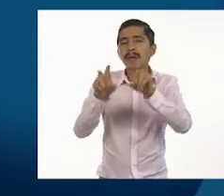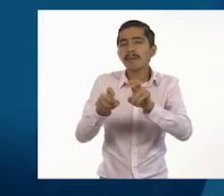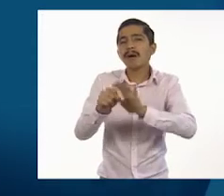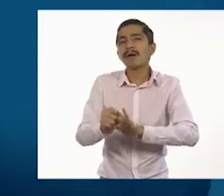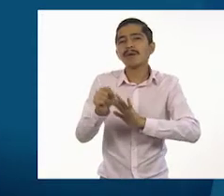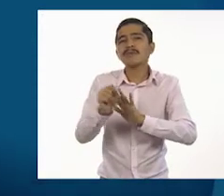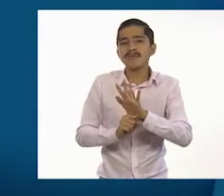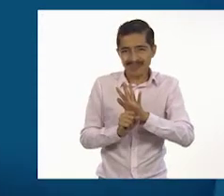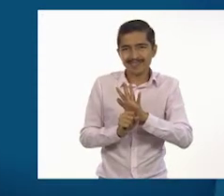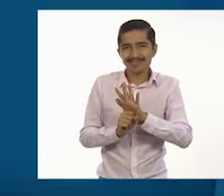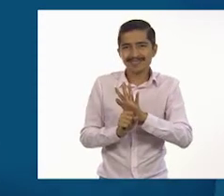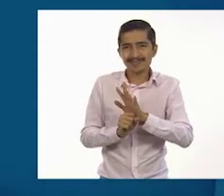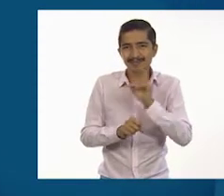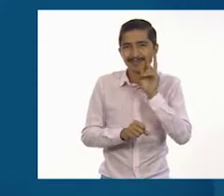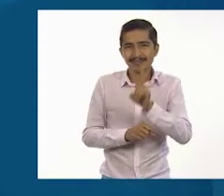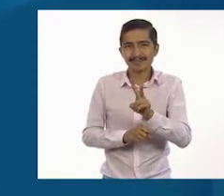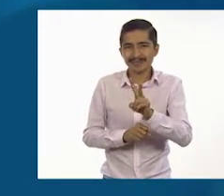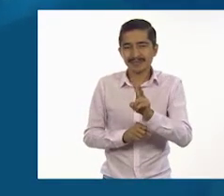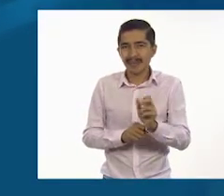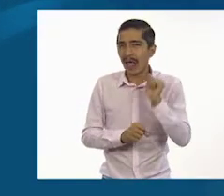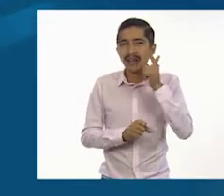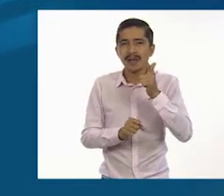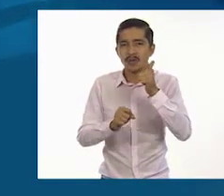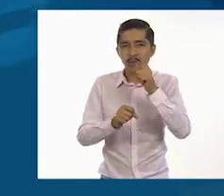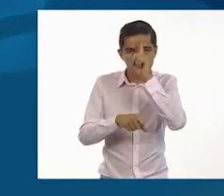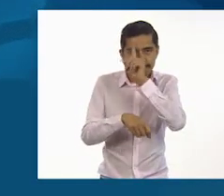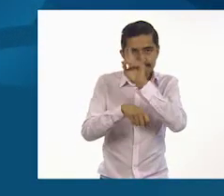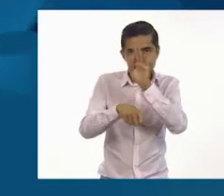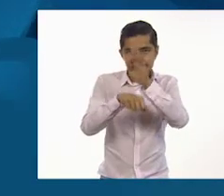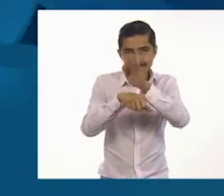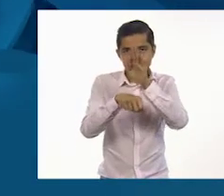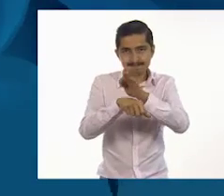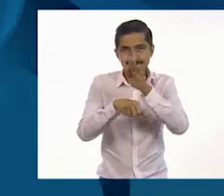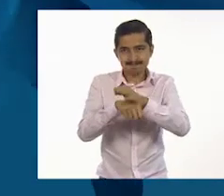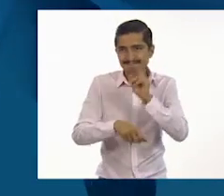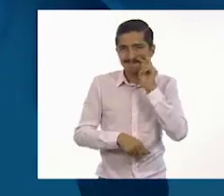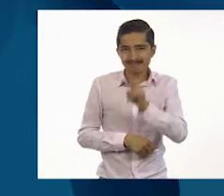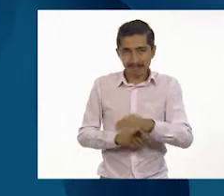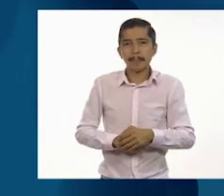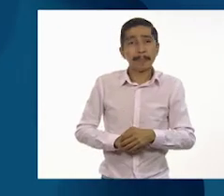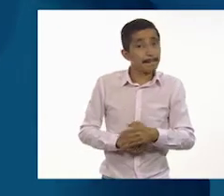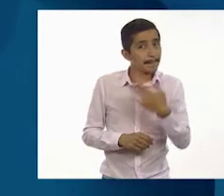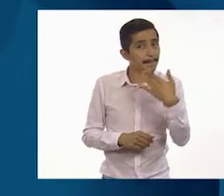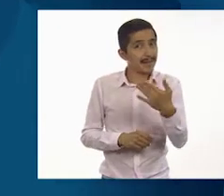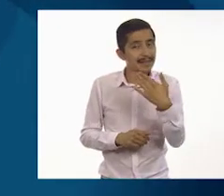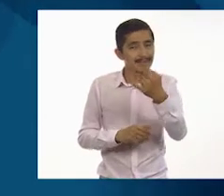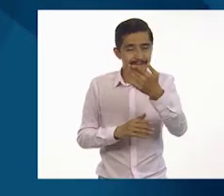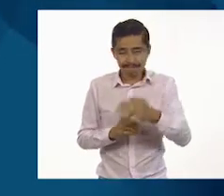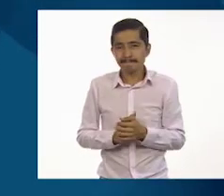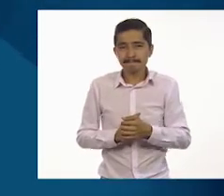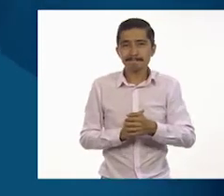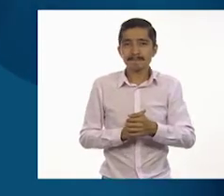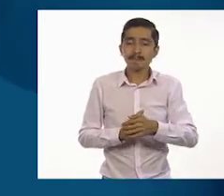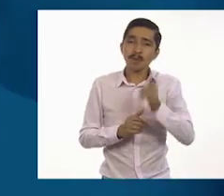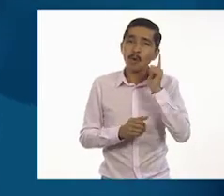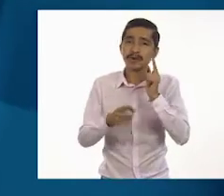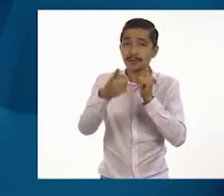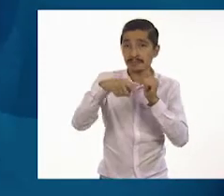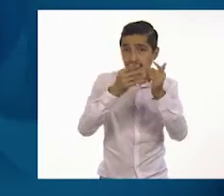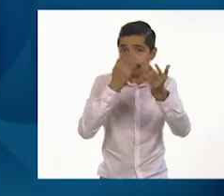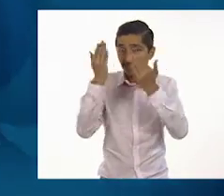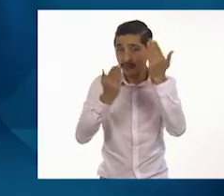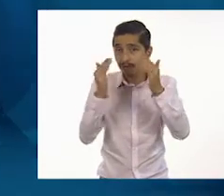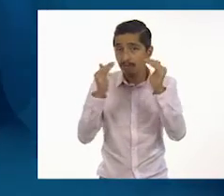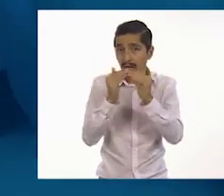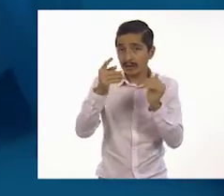¿Ya las vieron? Ahí están algunas recomendaciones. Muy bien, muy bien. Son muy observadores. Espero que nuestros estudiantes en casa